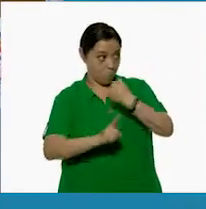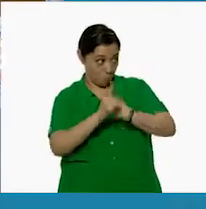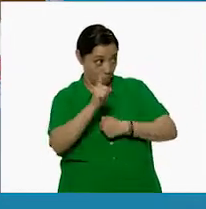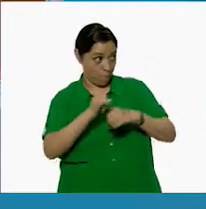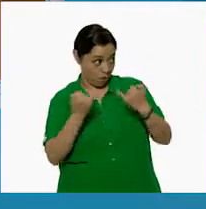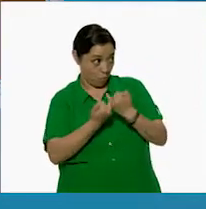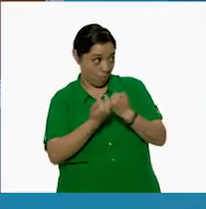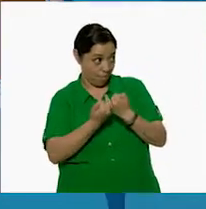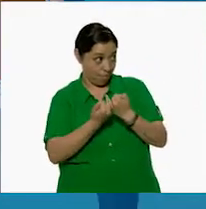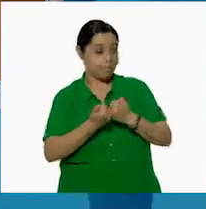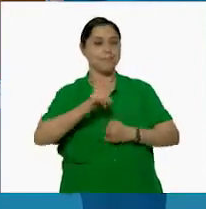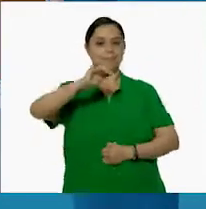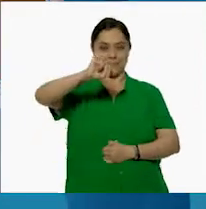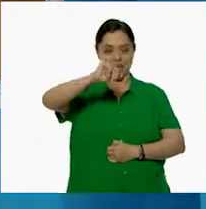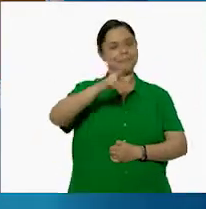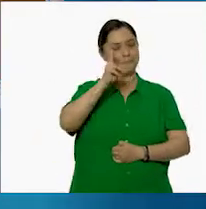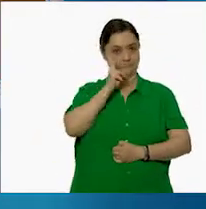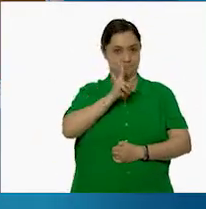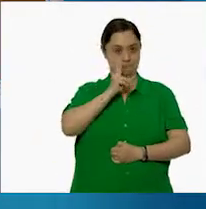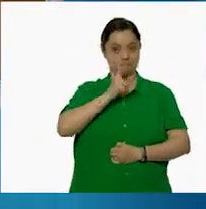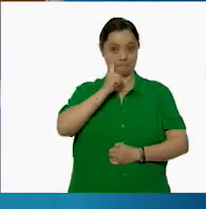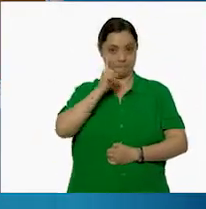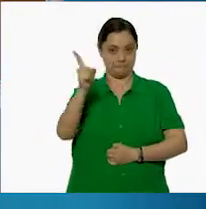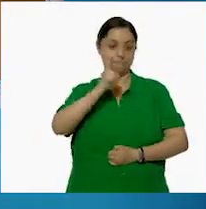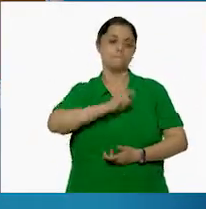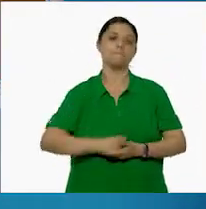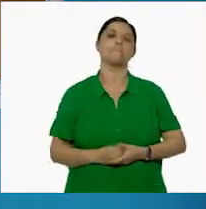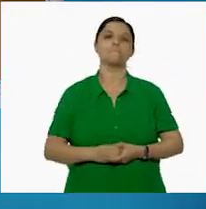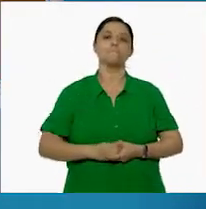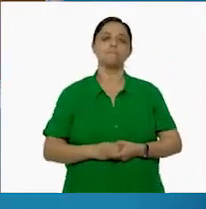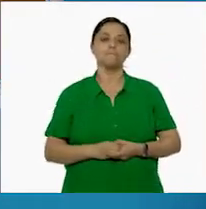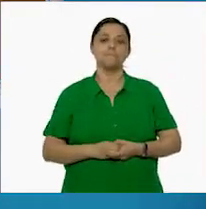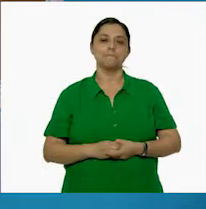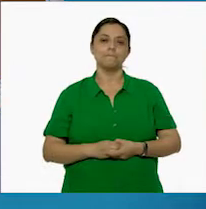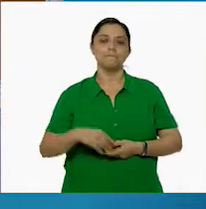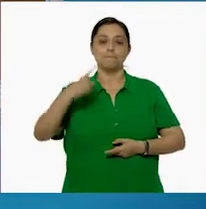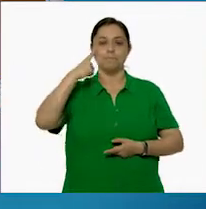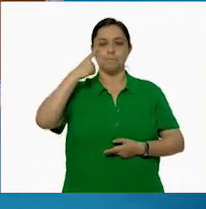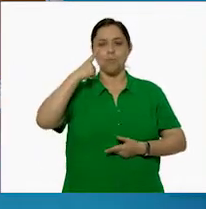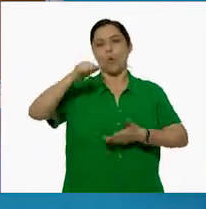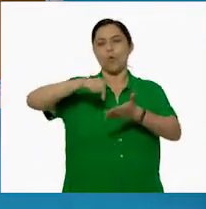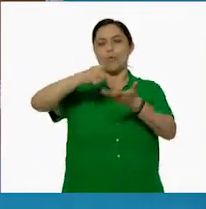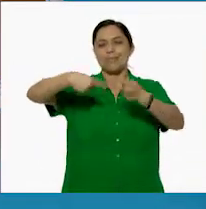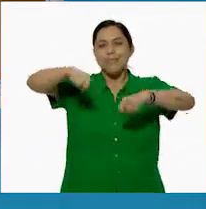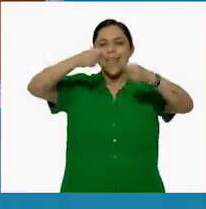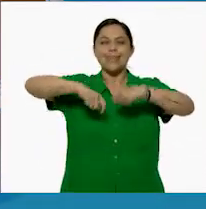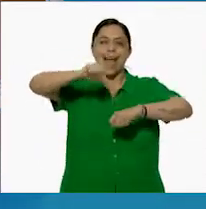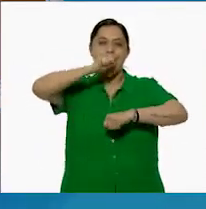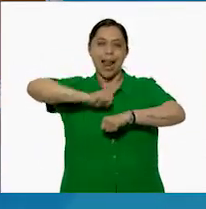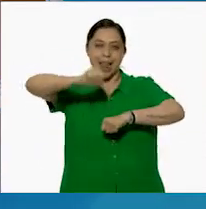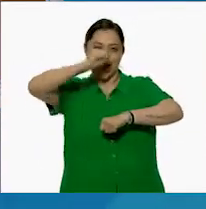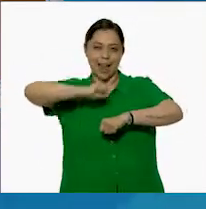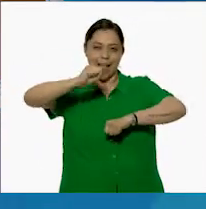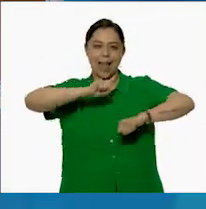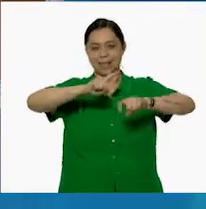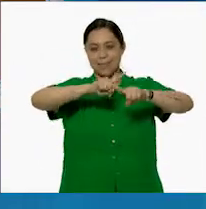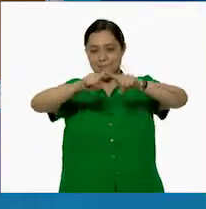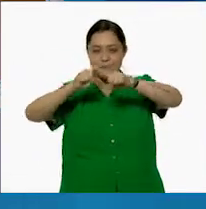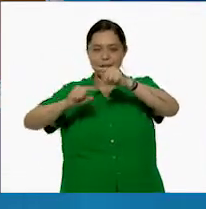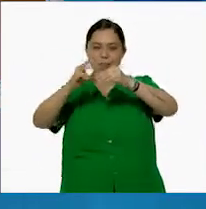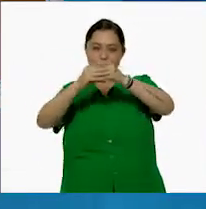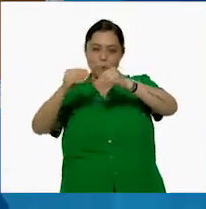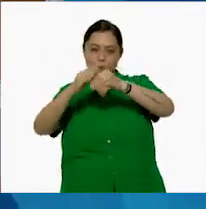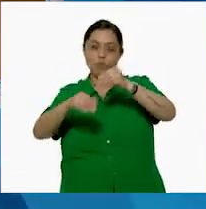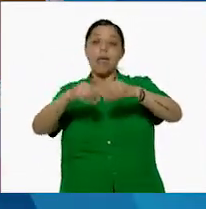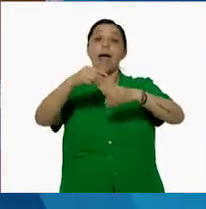Vamos a ver. Dice así, ¿eh? Eh... En una nevería se venden helados de frutas naturales a 15